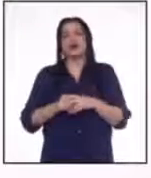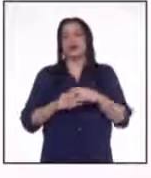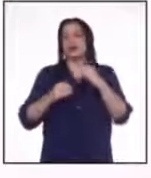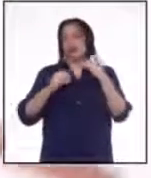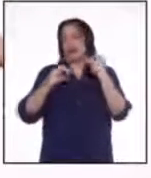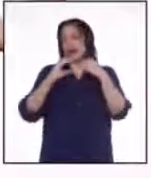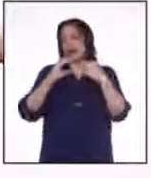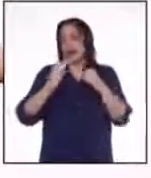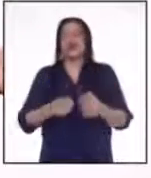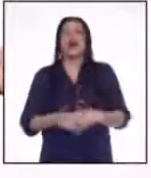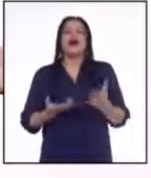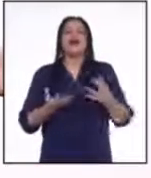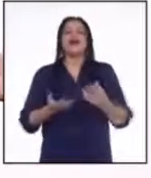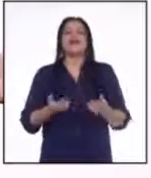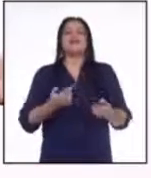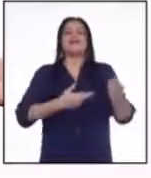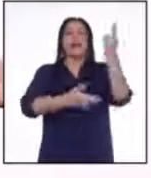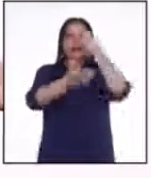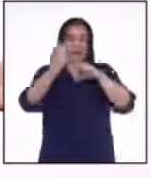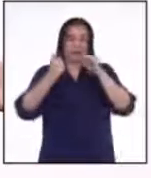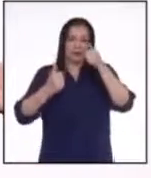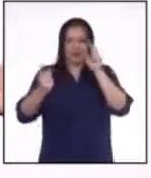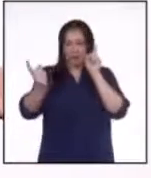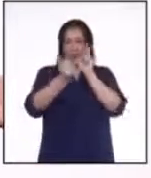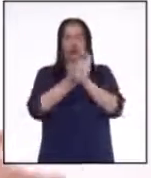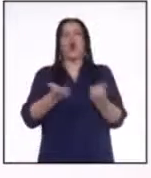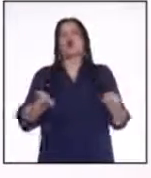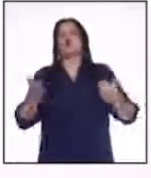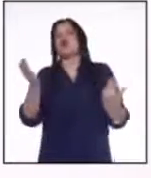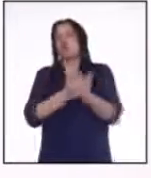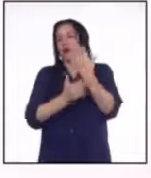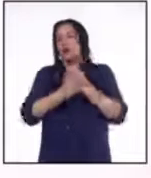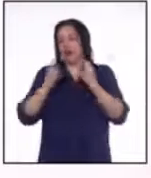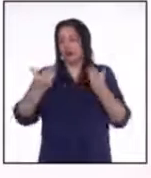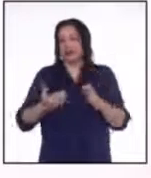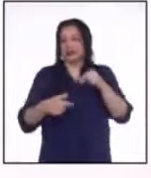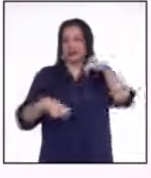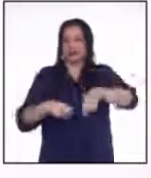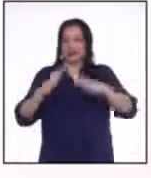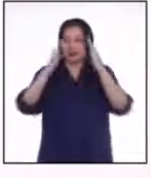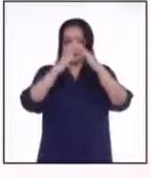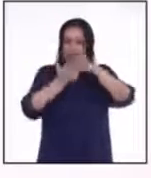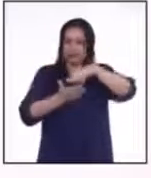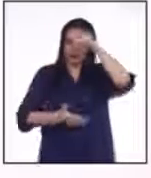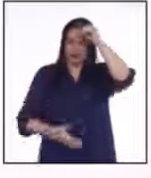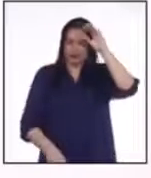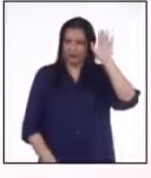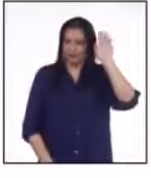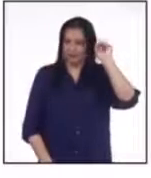internet. Nos vemos mañana en una edición más de Aprendo en Casa.